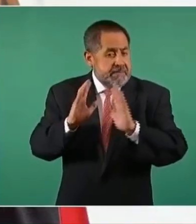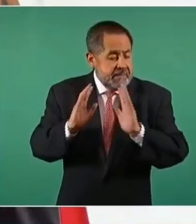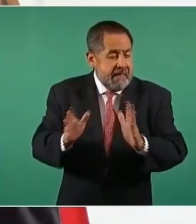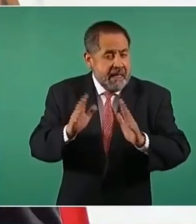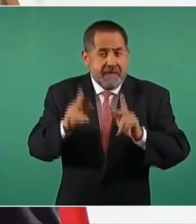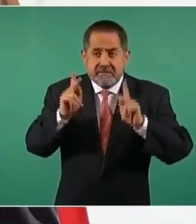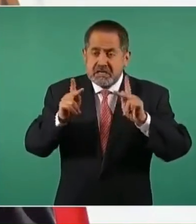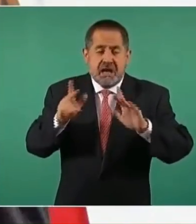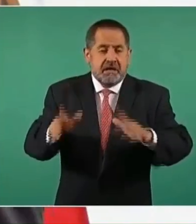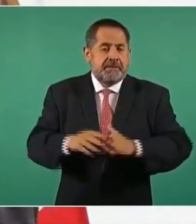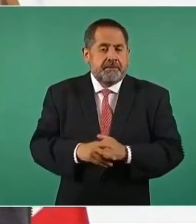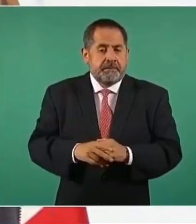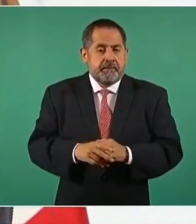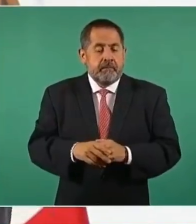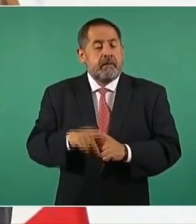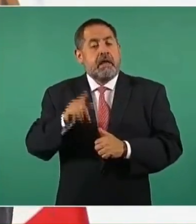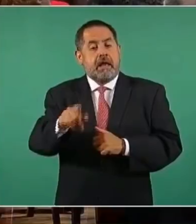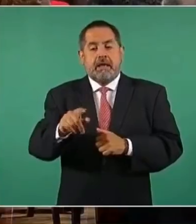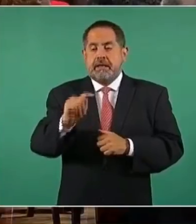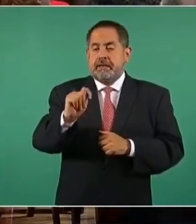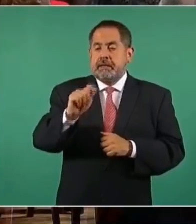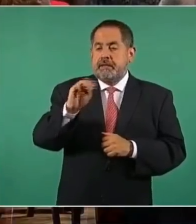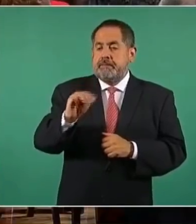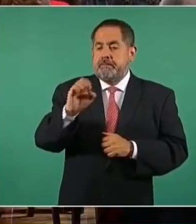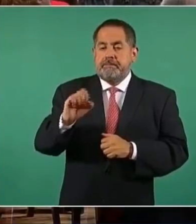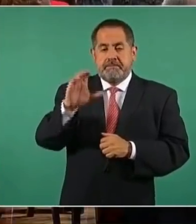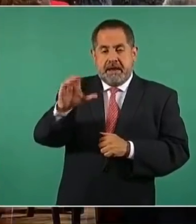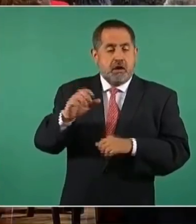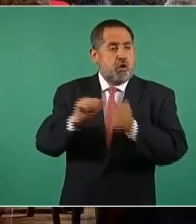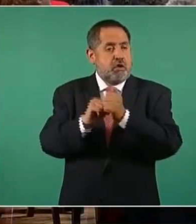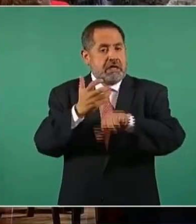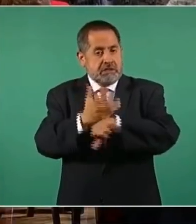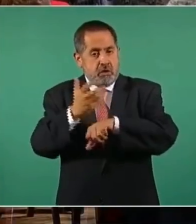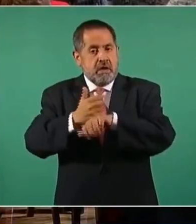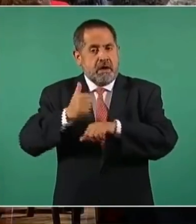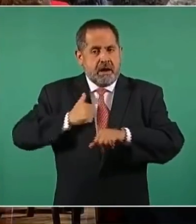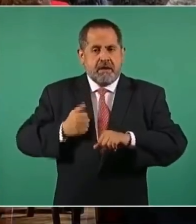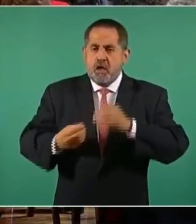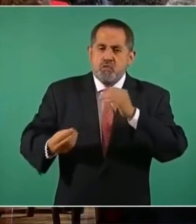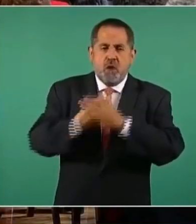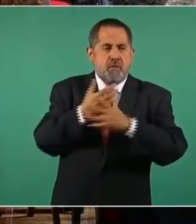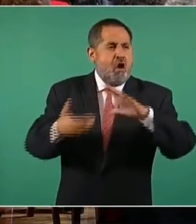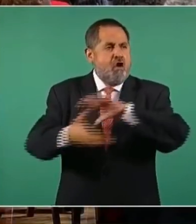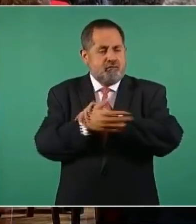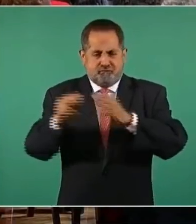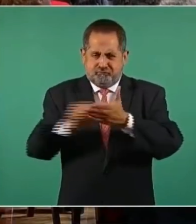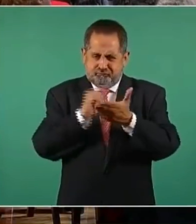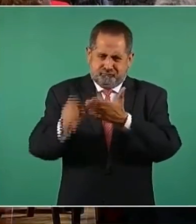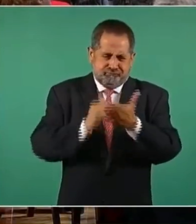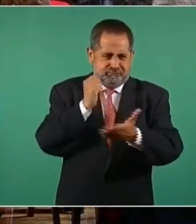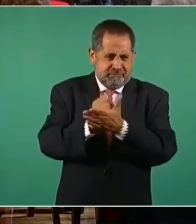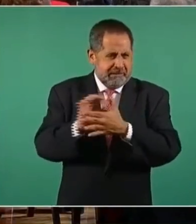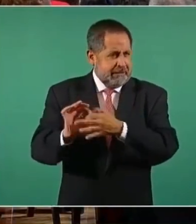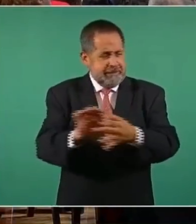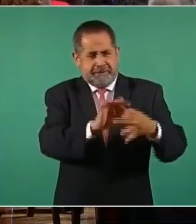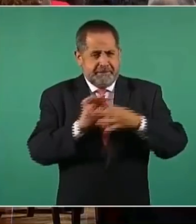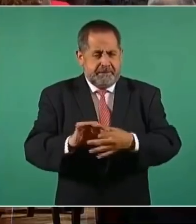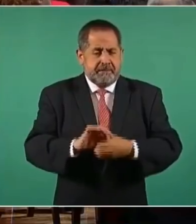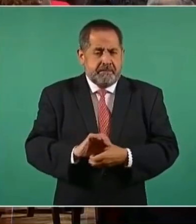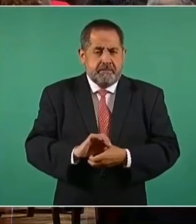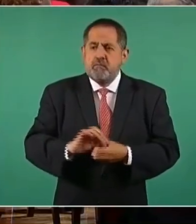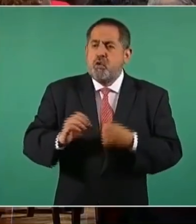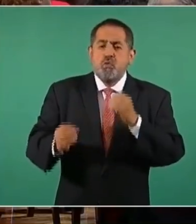el nuevo Tratado Comercial con Estados Unidos y Canadá. Se aprobó la nueva ley laboral para garantizar